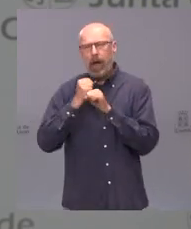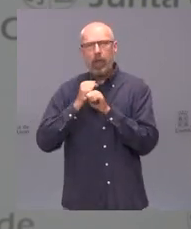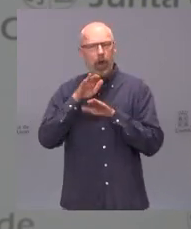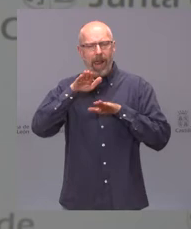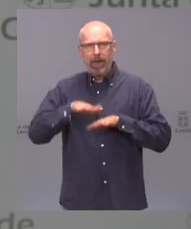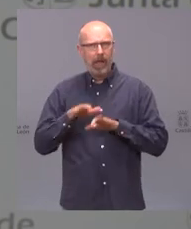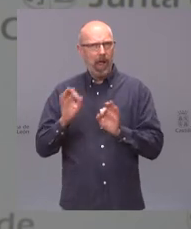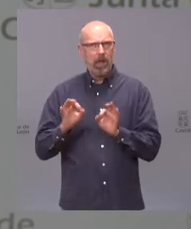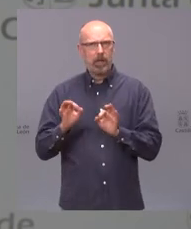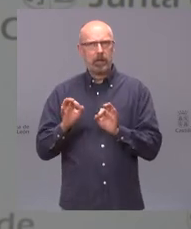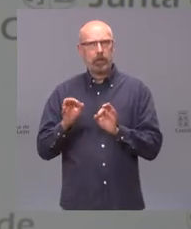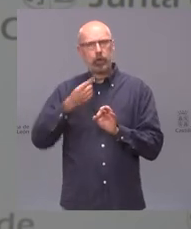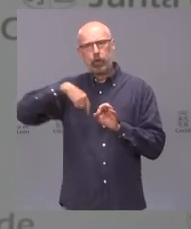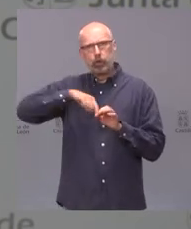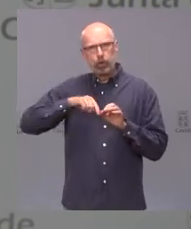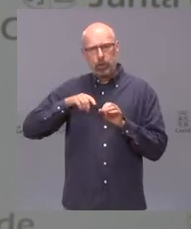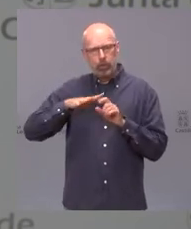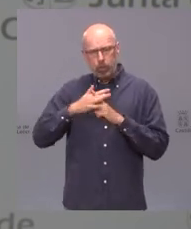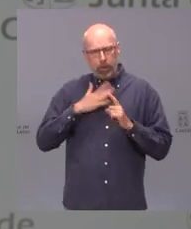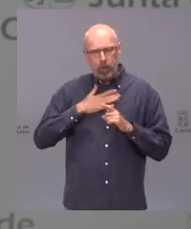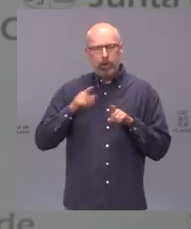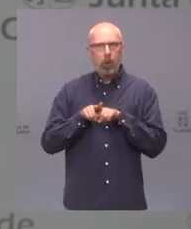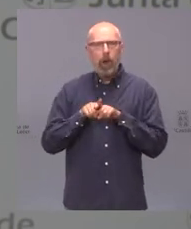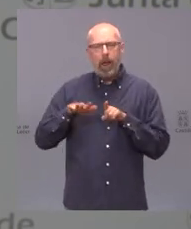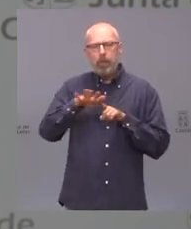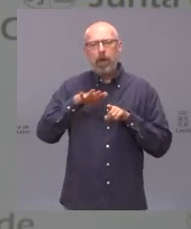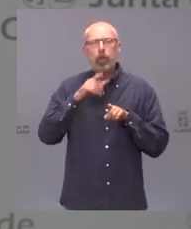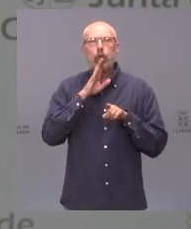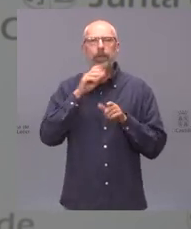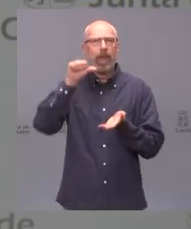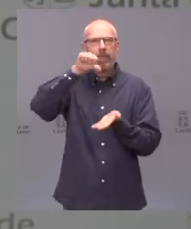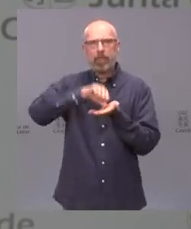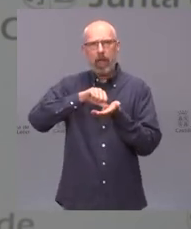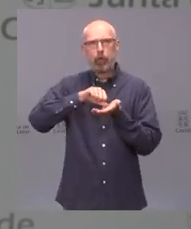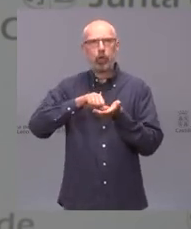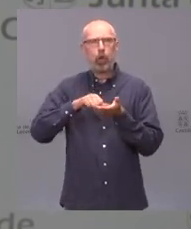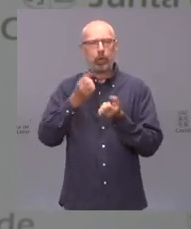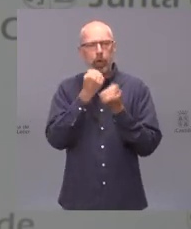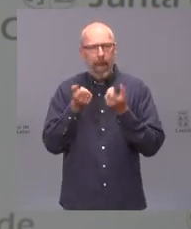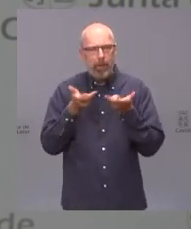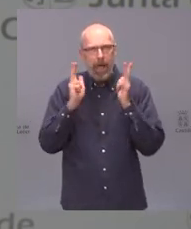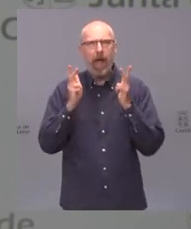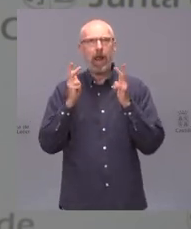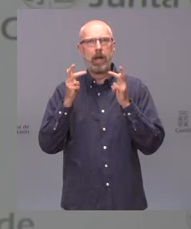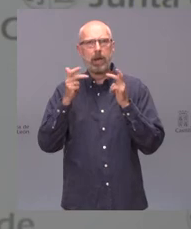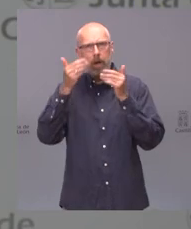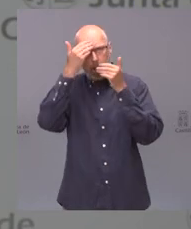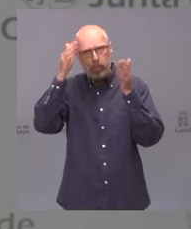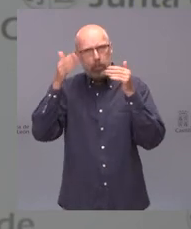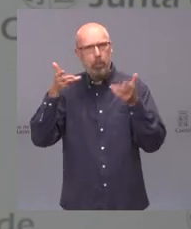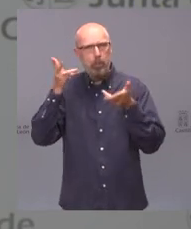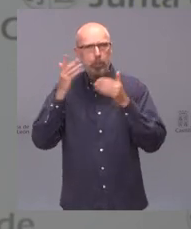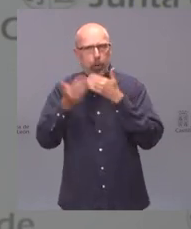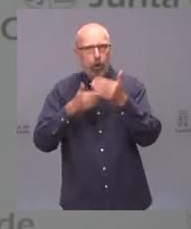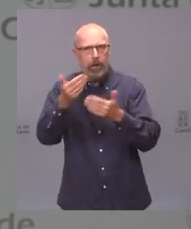el nuestro que es el espacio de centro liberal y de progreso en España pero desde luego en pactos como el de Castilla y León cumpliendo nuestra